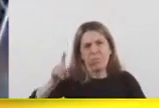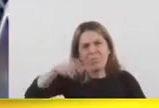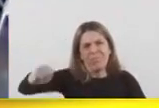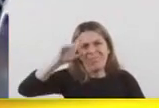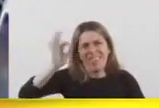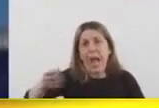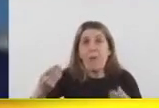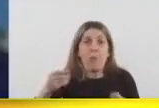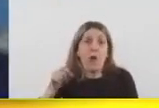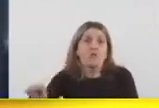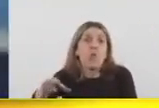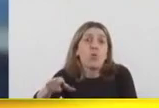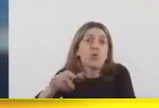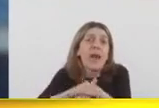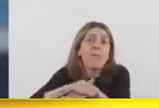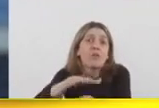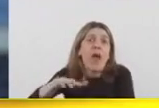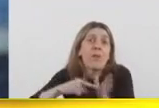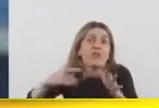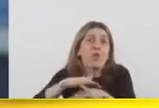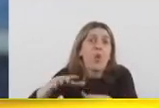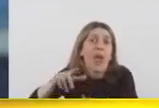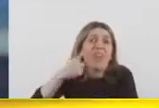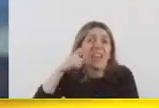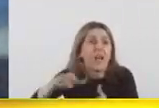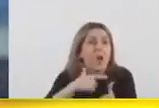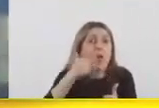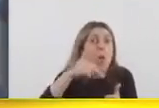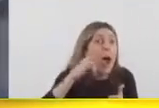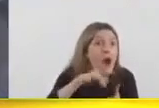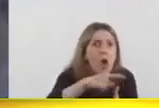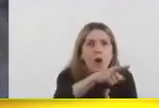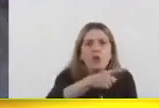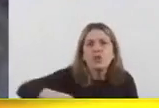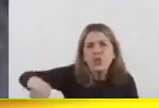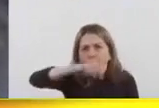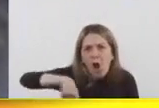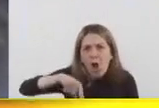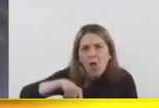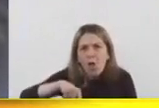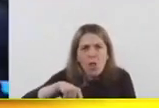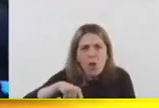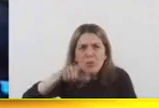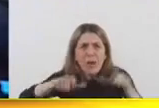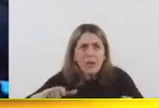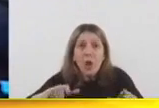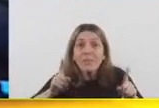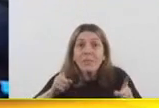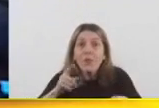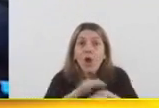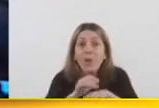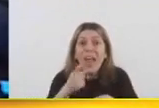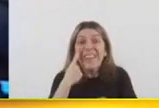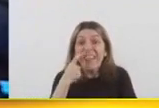sus ciudades, ahí lo vio a Juanjo, todos fueron vacunando a